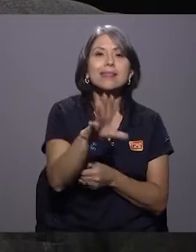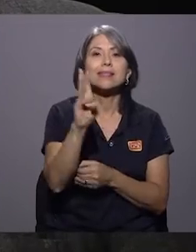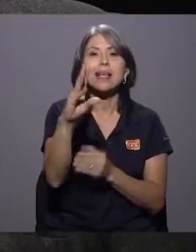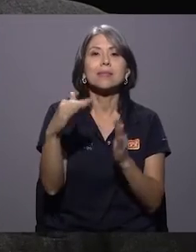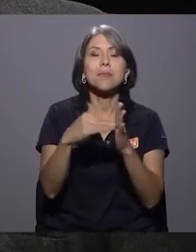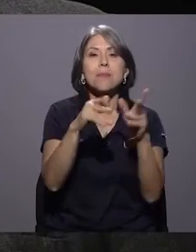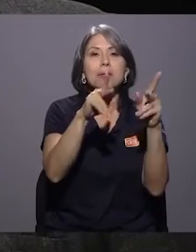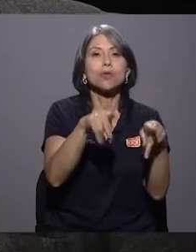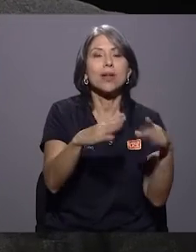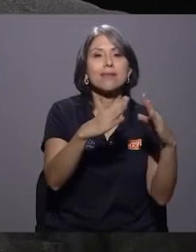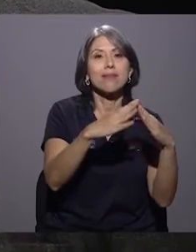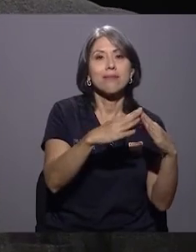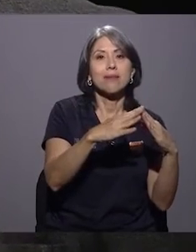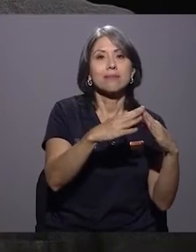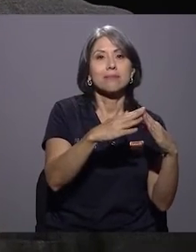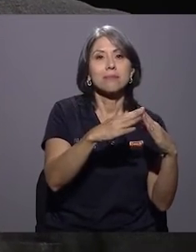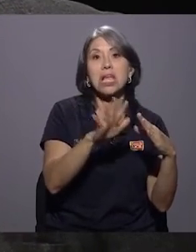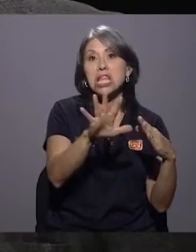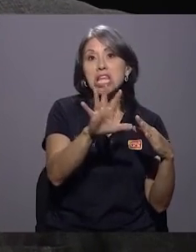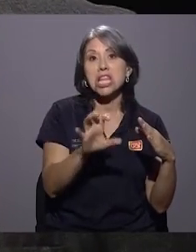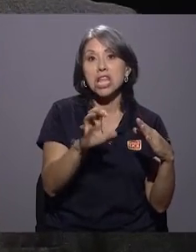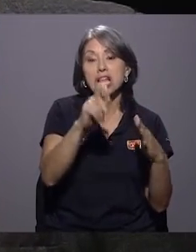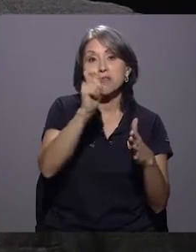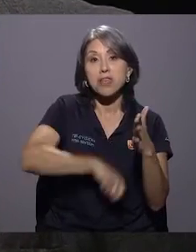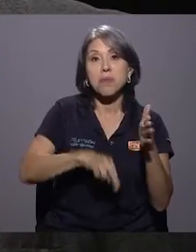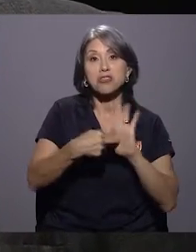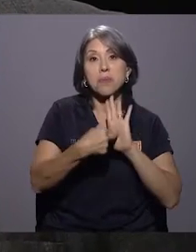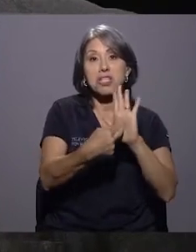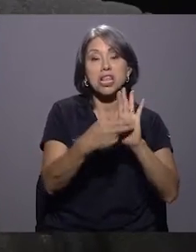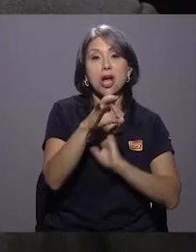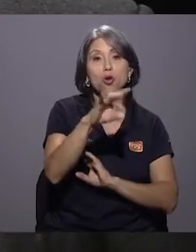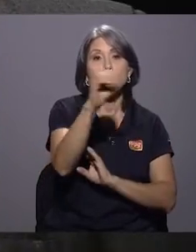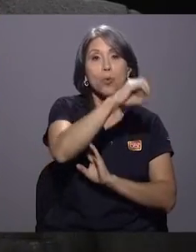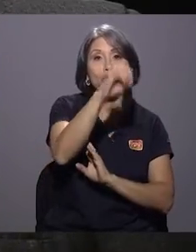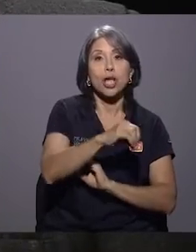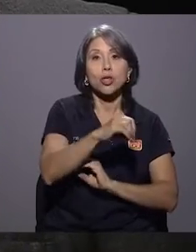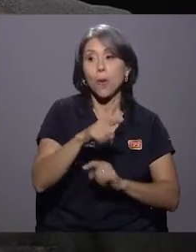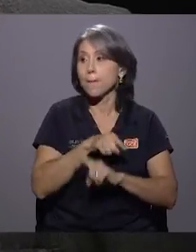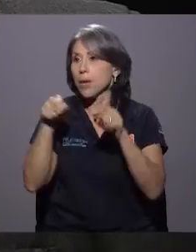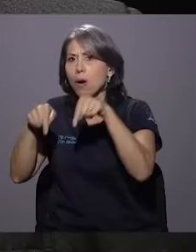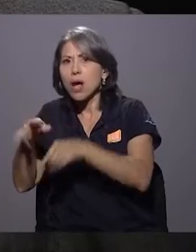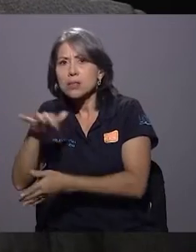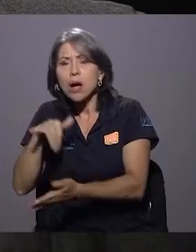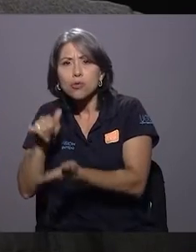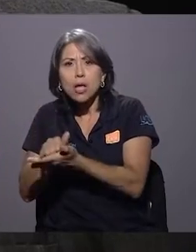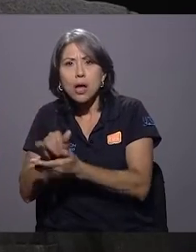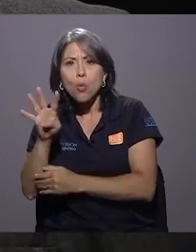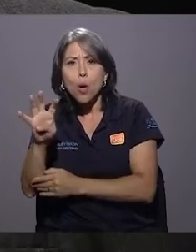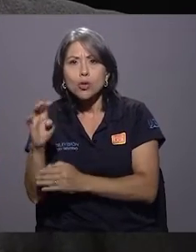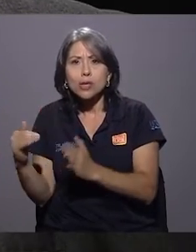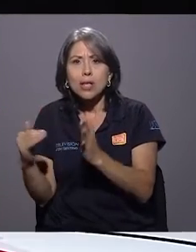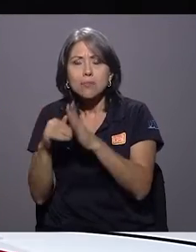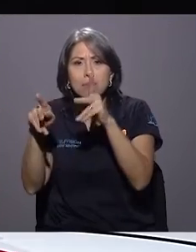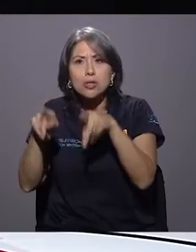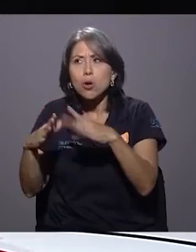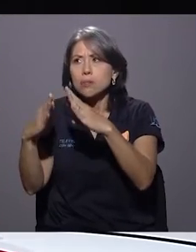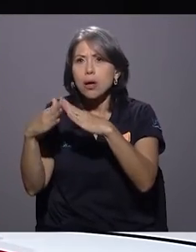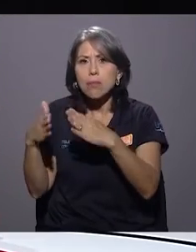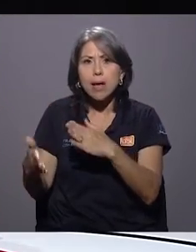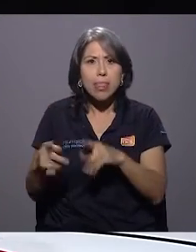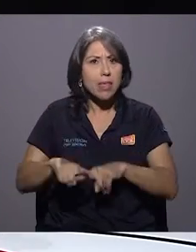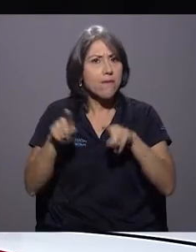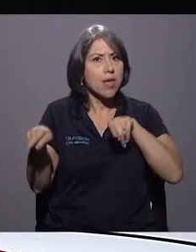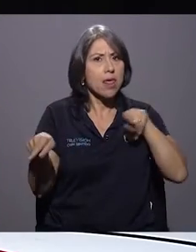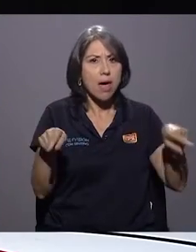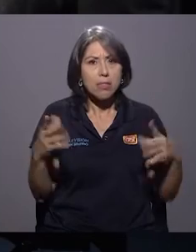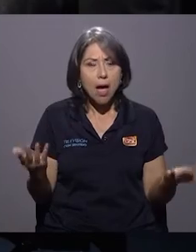habitantes, en donde 500 firmas son del 8%, que inscribir en San José, en donde son 400 y pico mil habitantes, ¿verdad? De acuerdo.